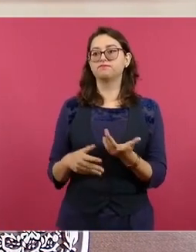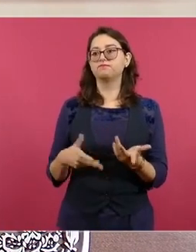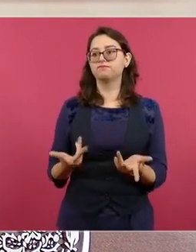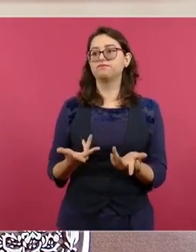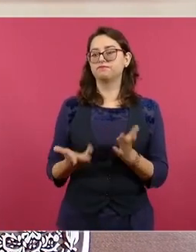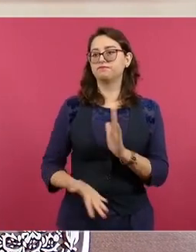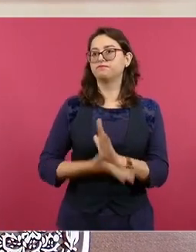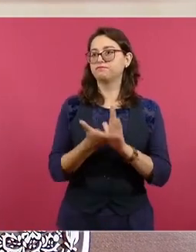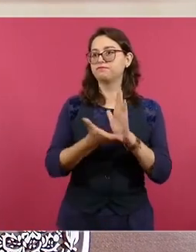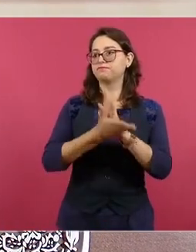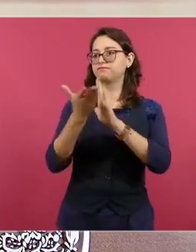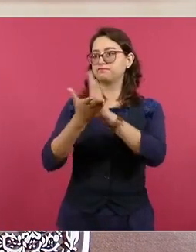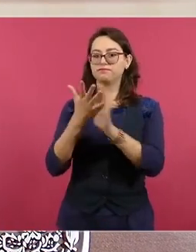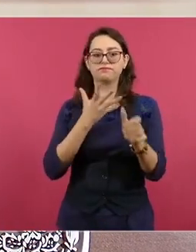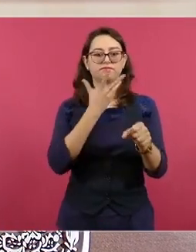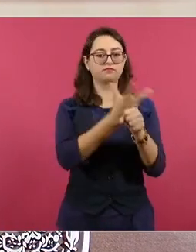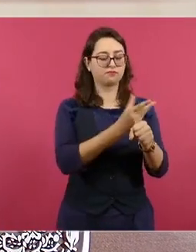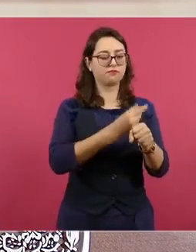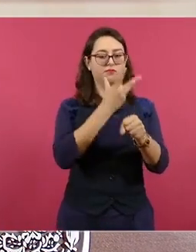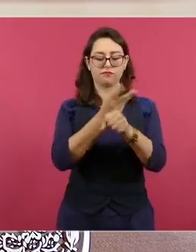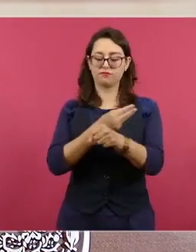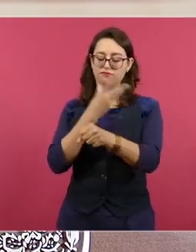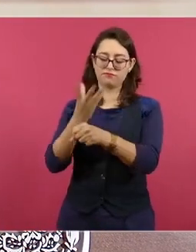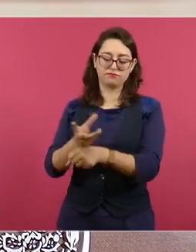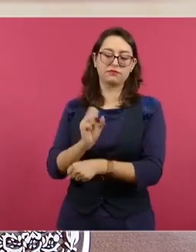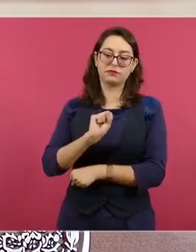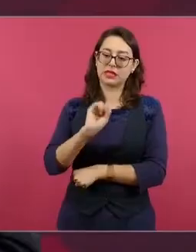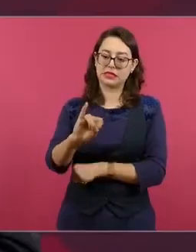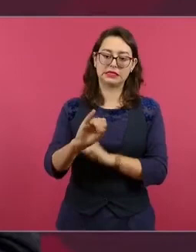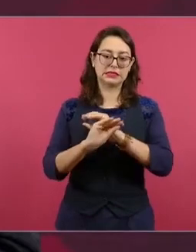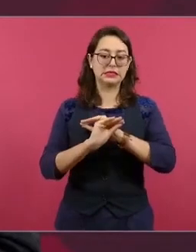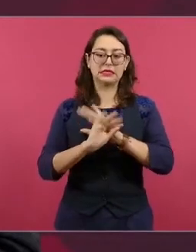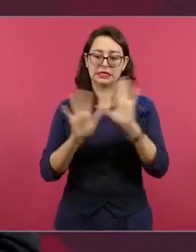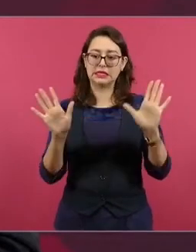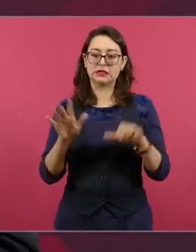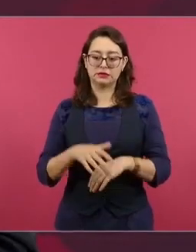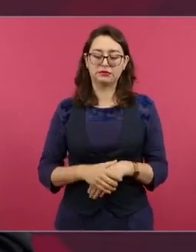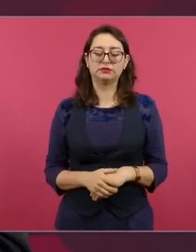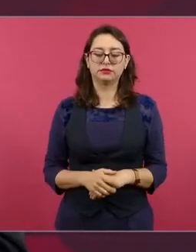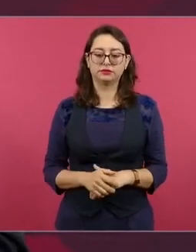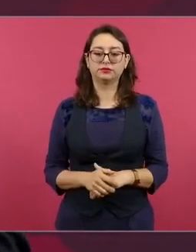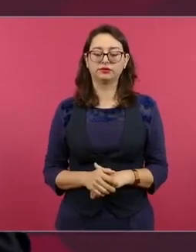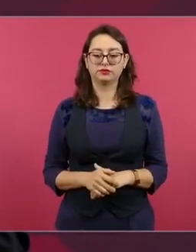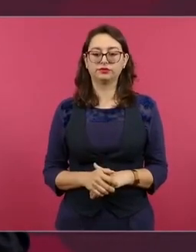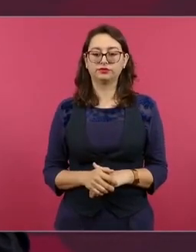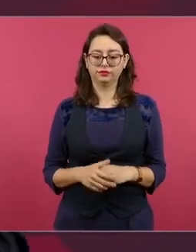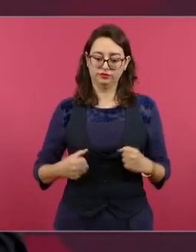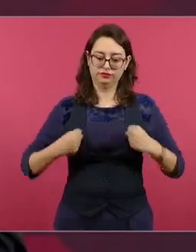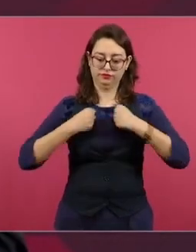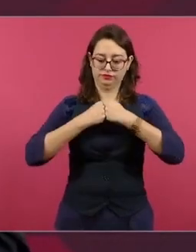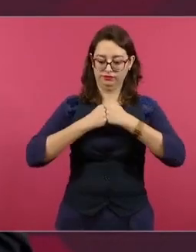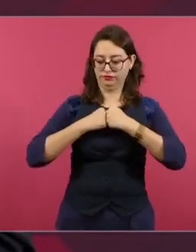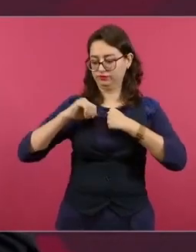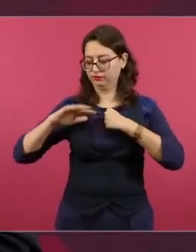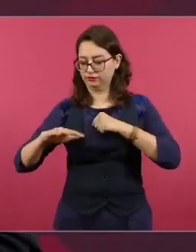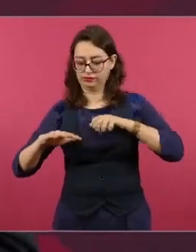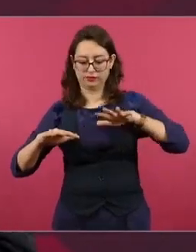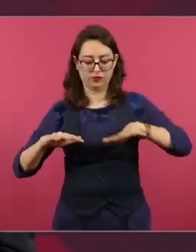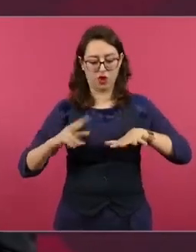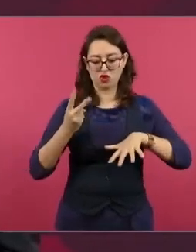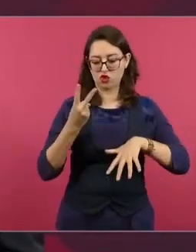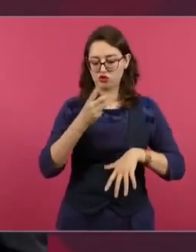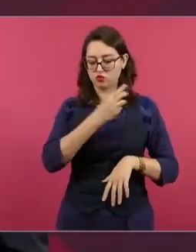pertenece a Alvarado y Boca del Río es el límite